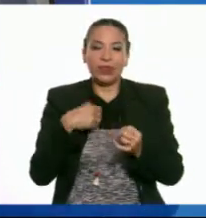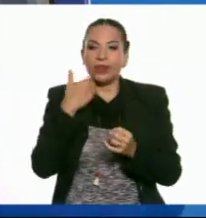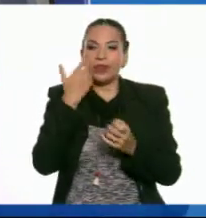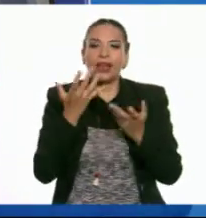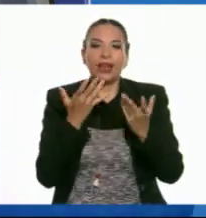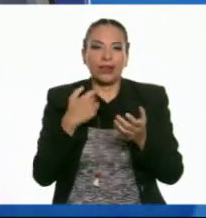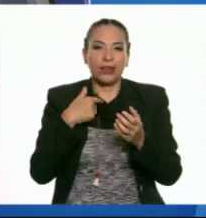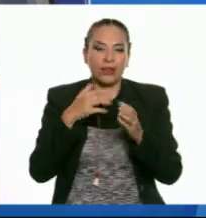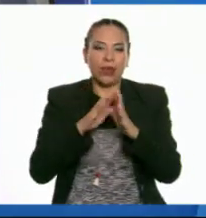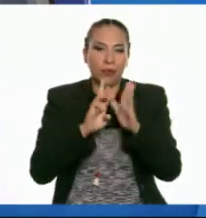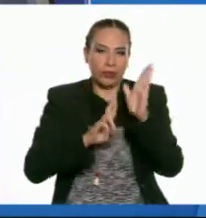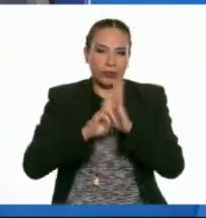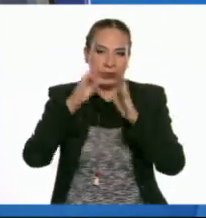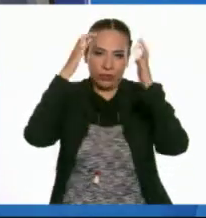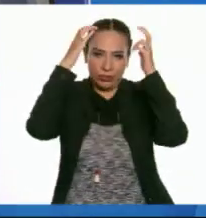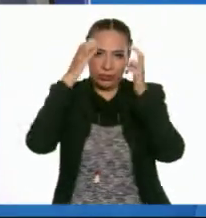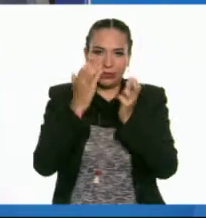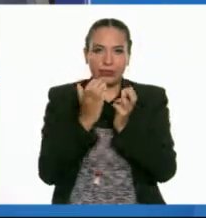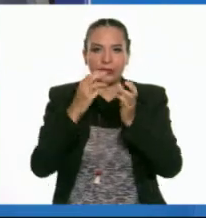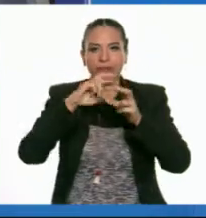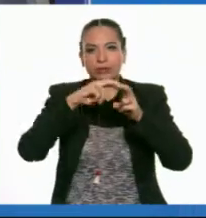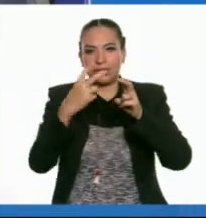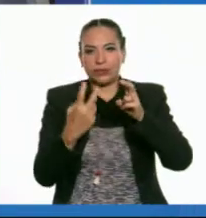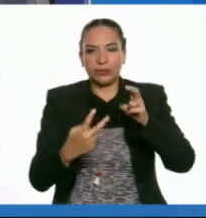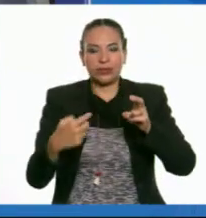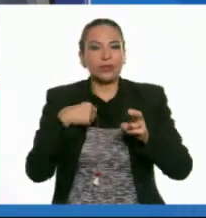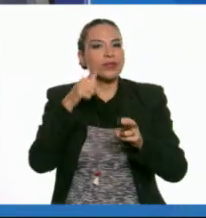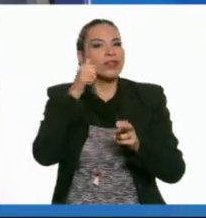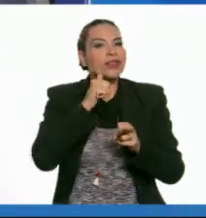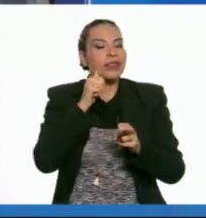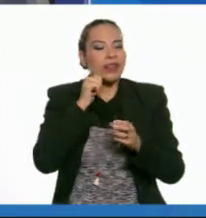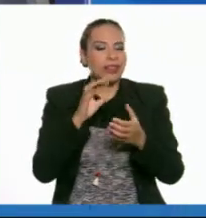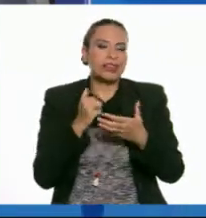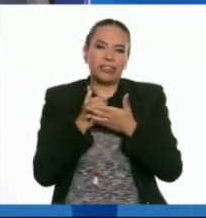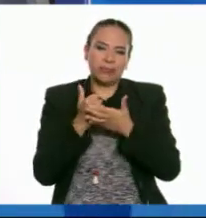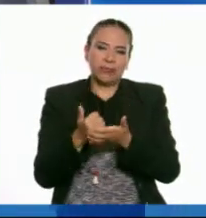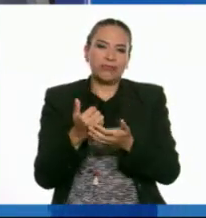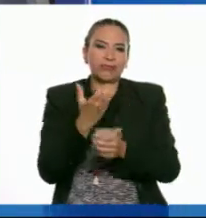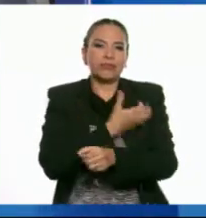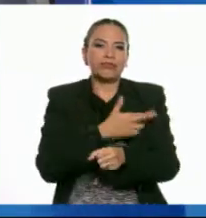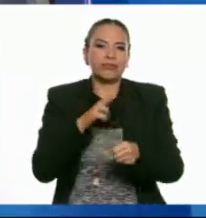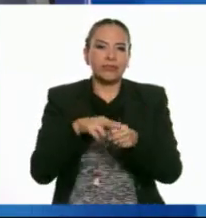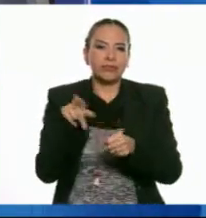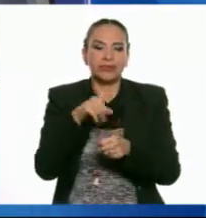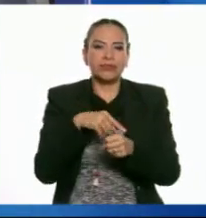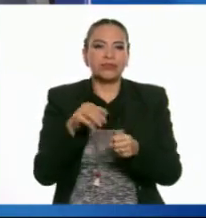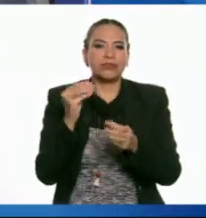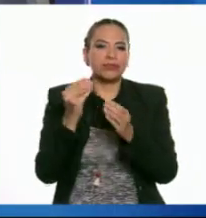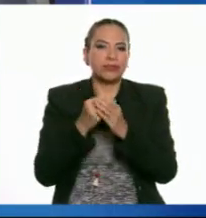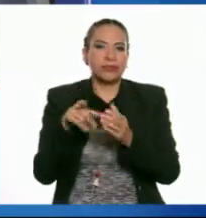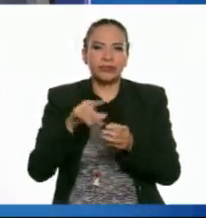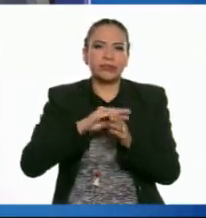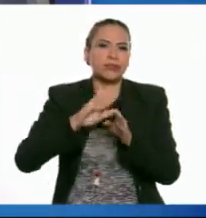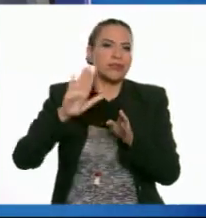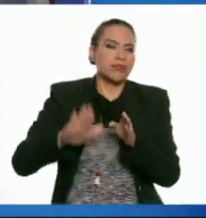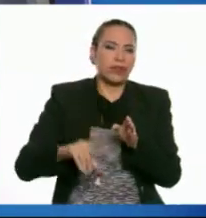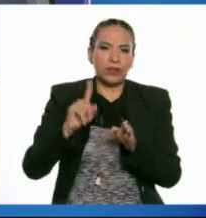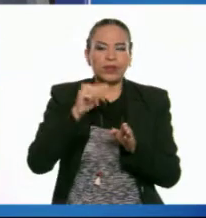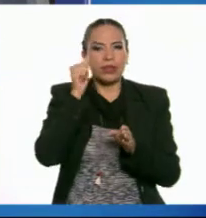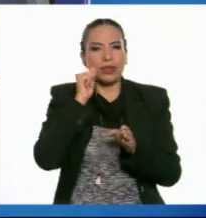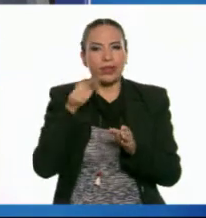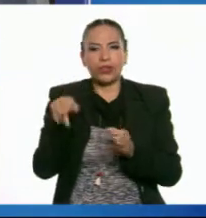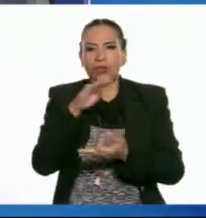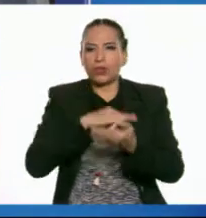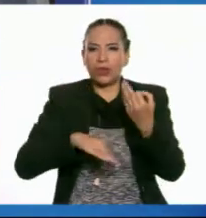que quería ser astronauta. Además, siempre fui muy solidario con mis compañeros de clase. No me gustaba que los hicieran sentir mal y siempre